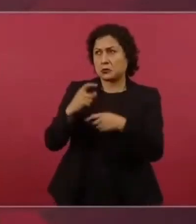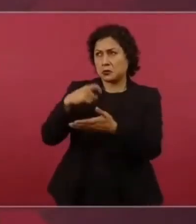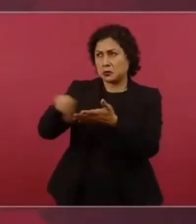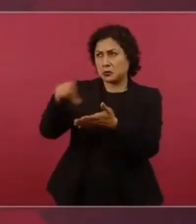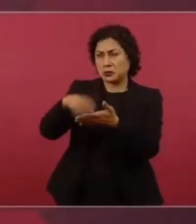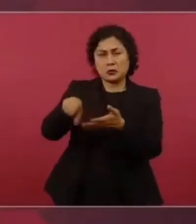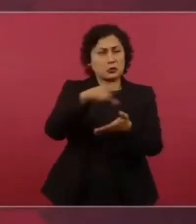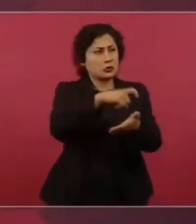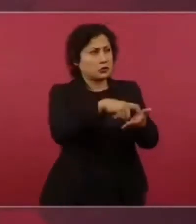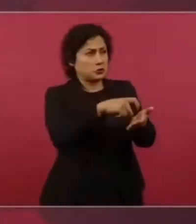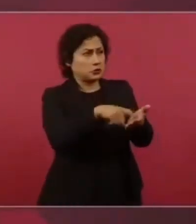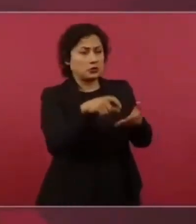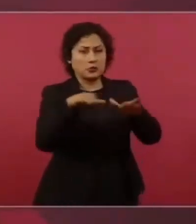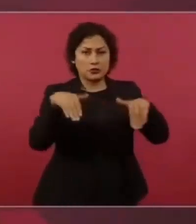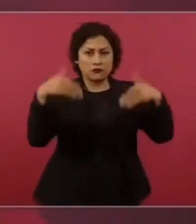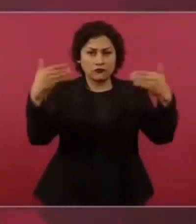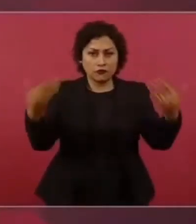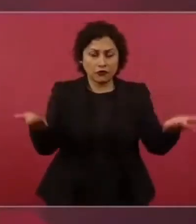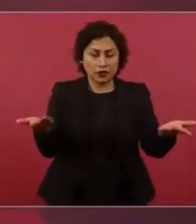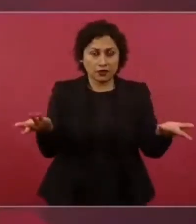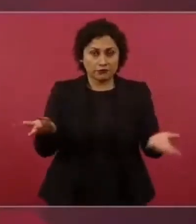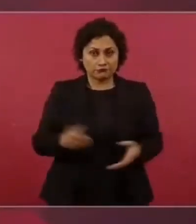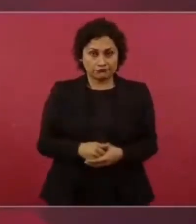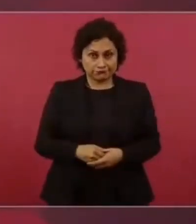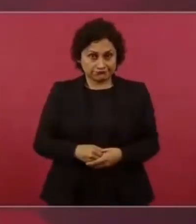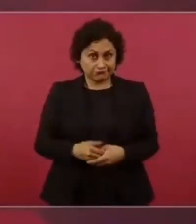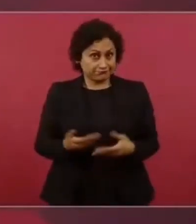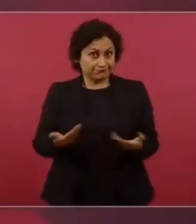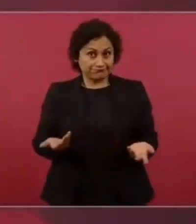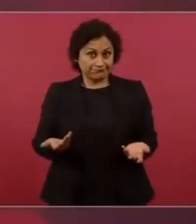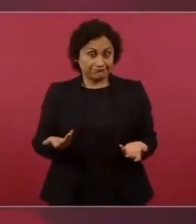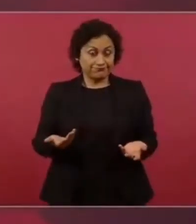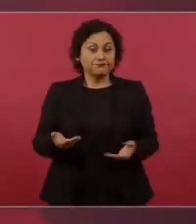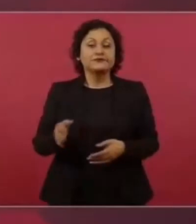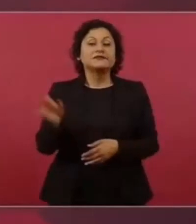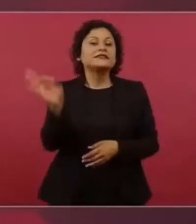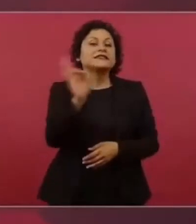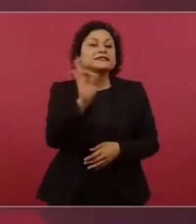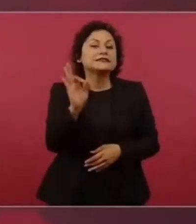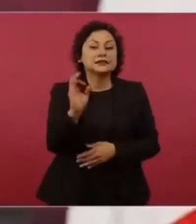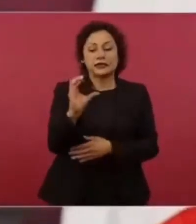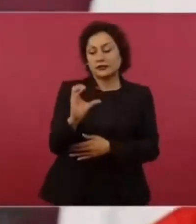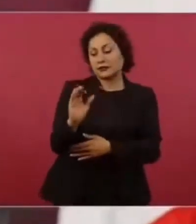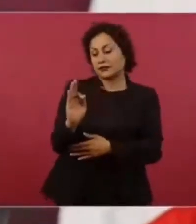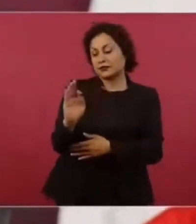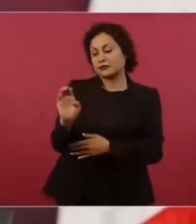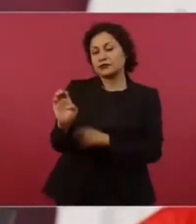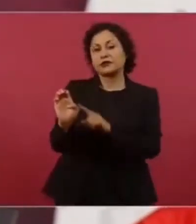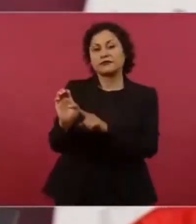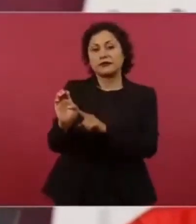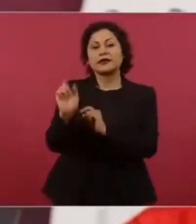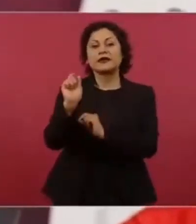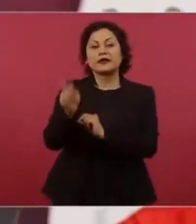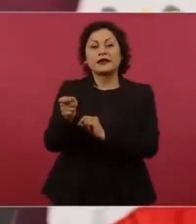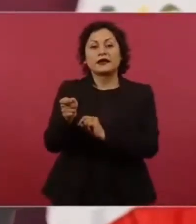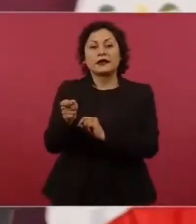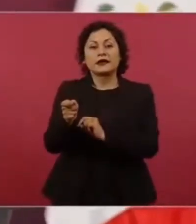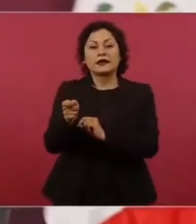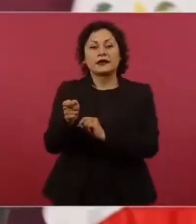cuando mucho la Comisión Federal de Electricidad el 10%